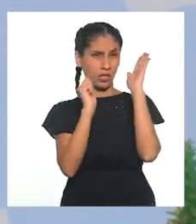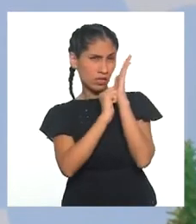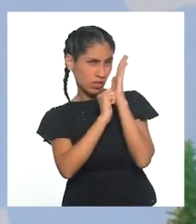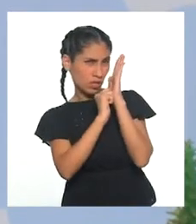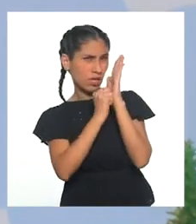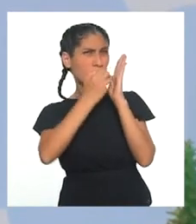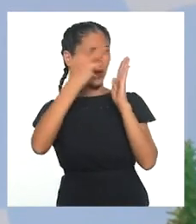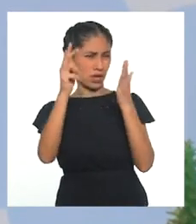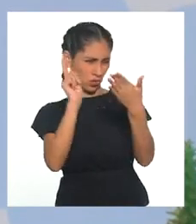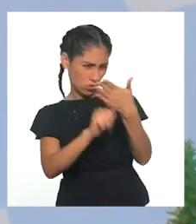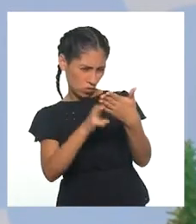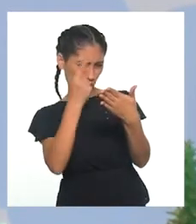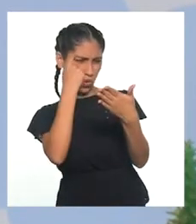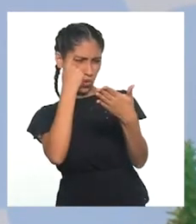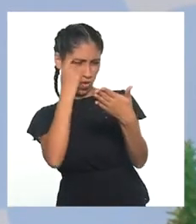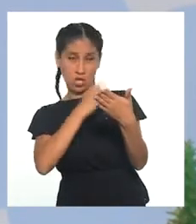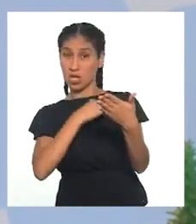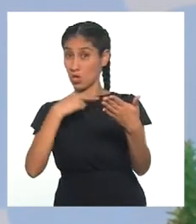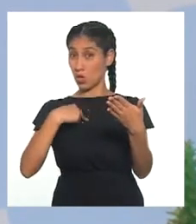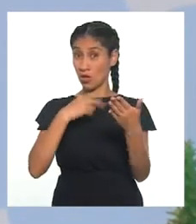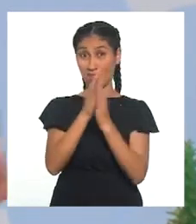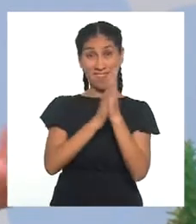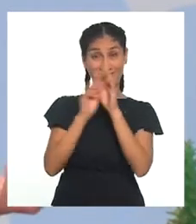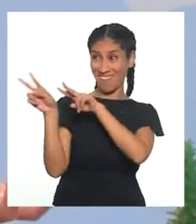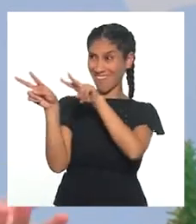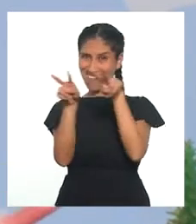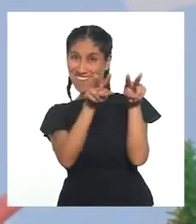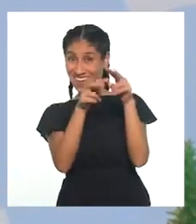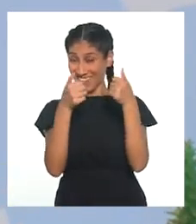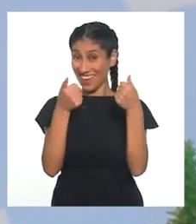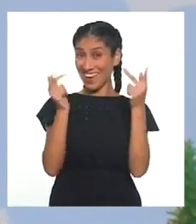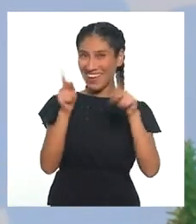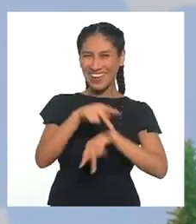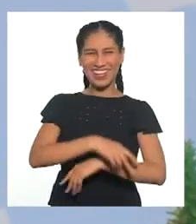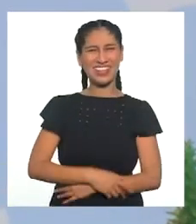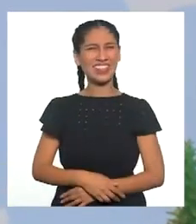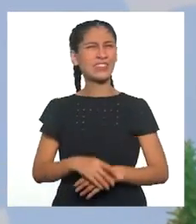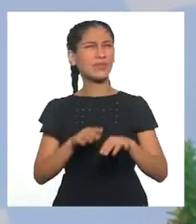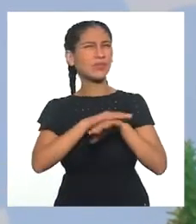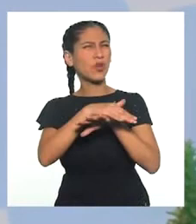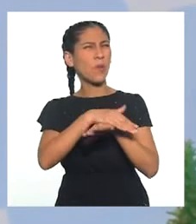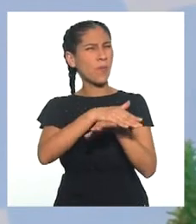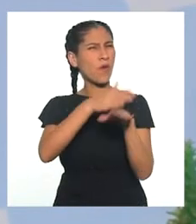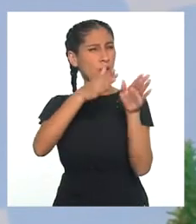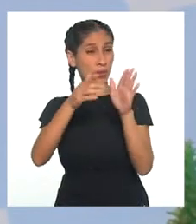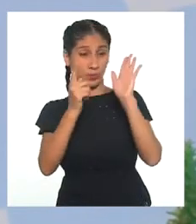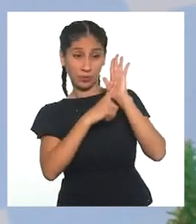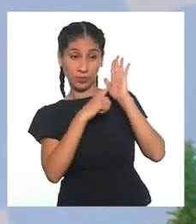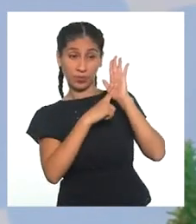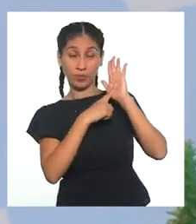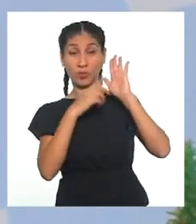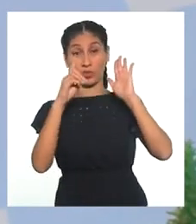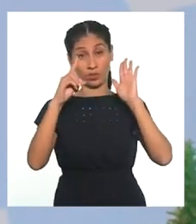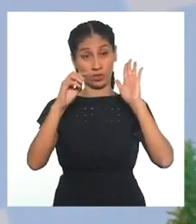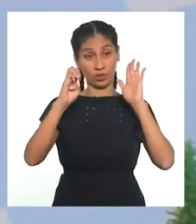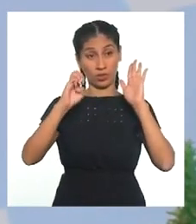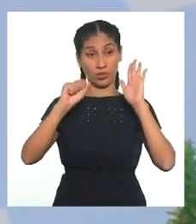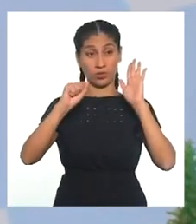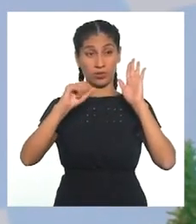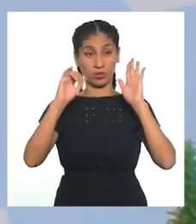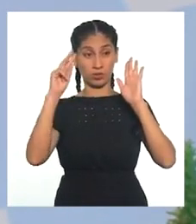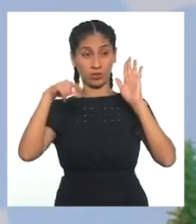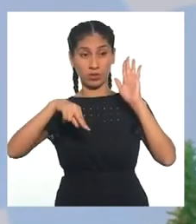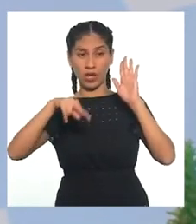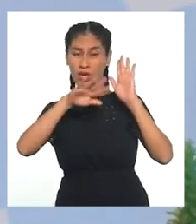potencialidades de nuestro alrededor. ¿Ah, sí? ¡Genial! La metodología se llama Design Thinking.